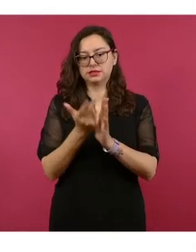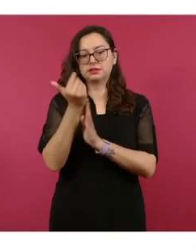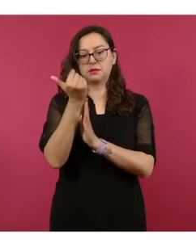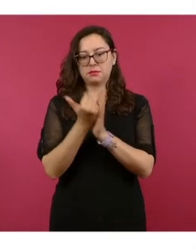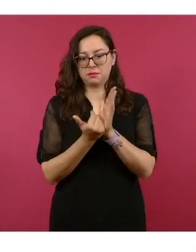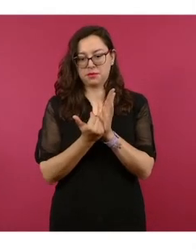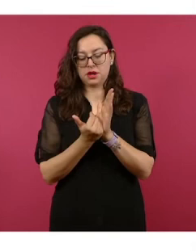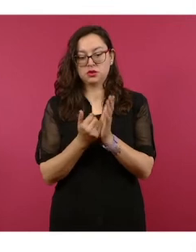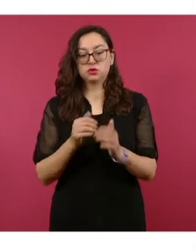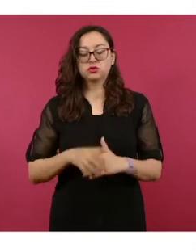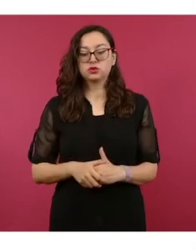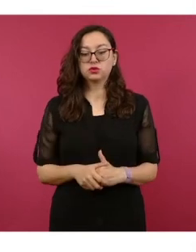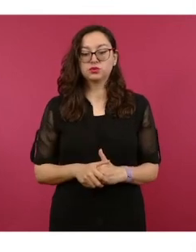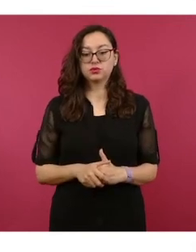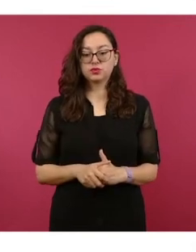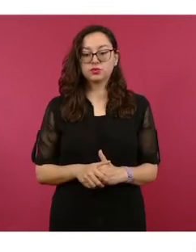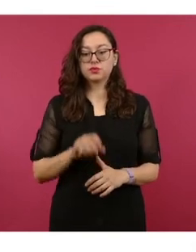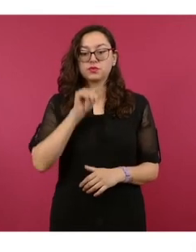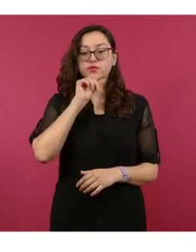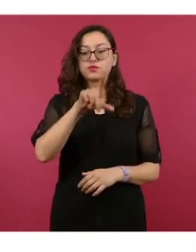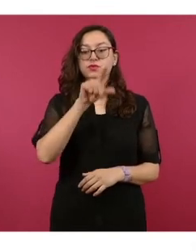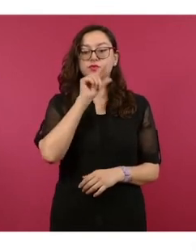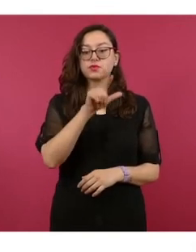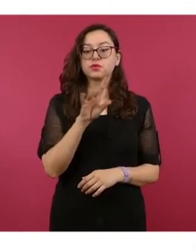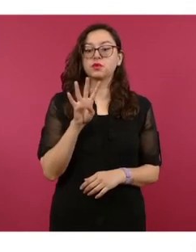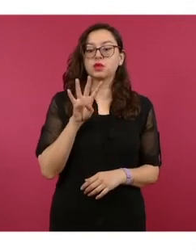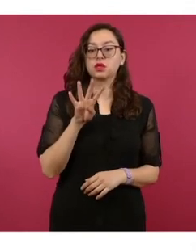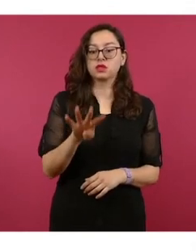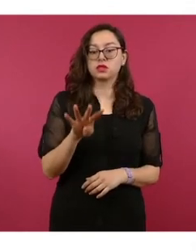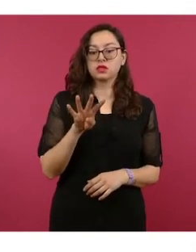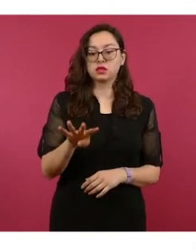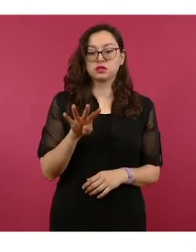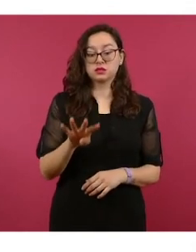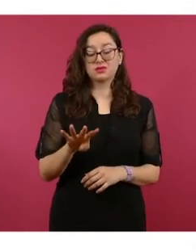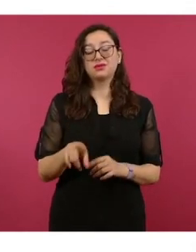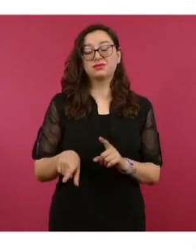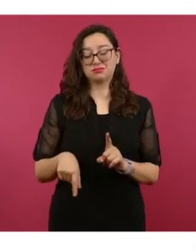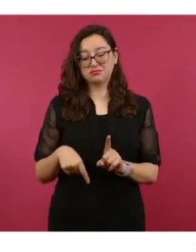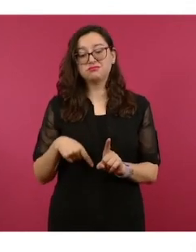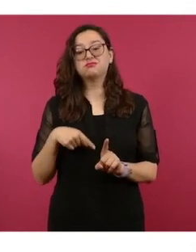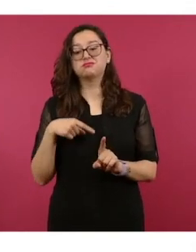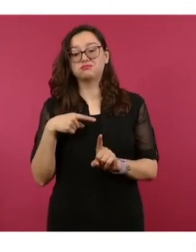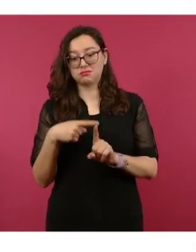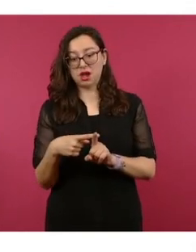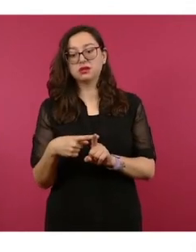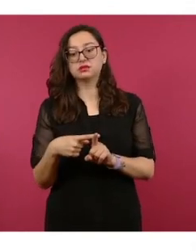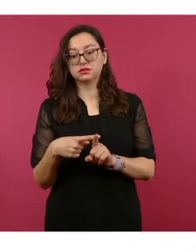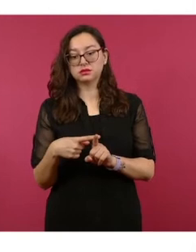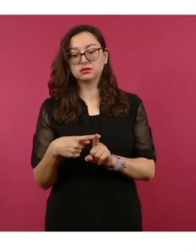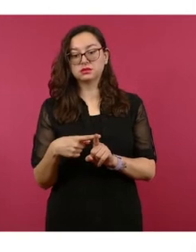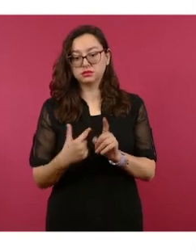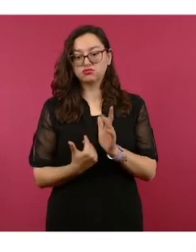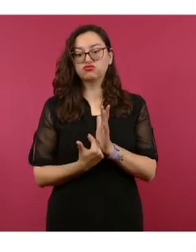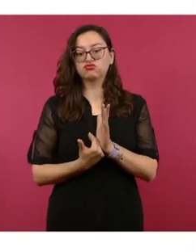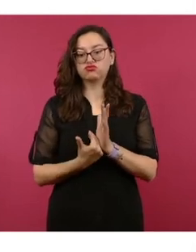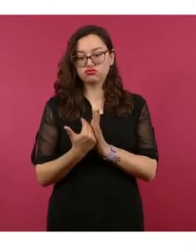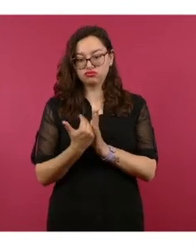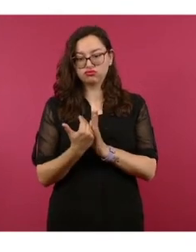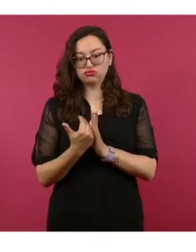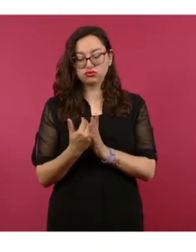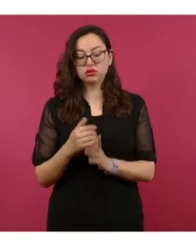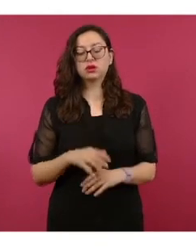febrero. Adelante. En Jalisco, 19 homicidios más que el mes anterior. Y en